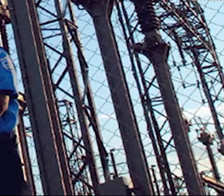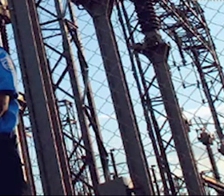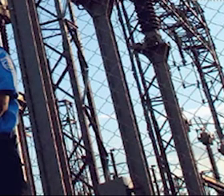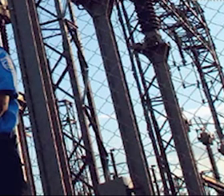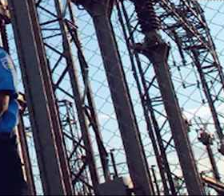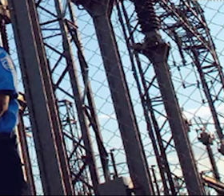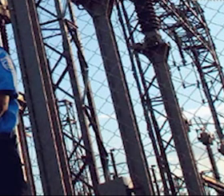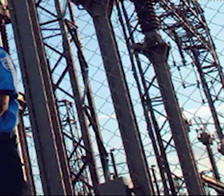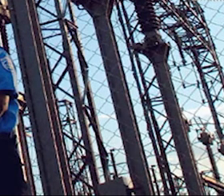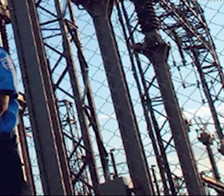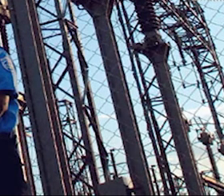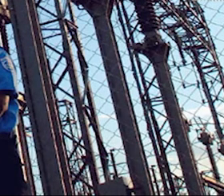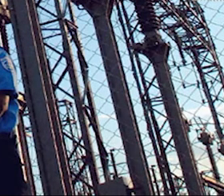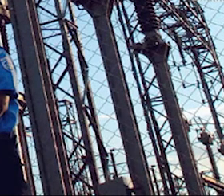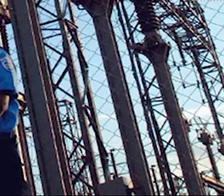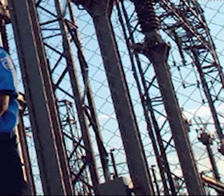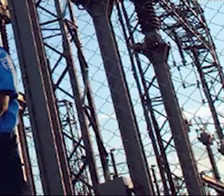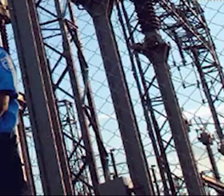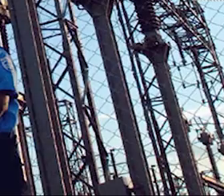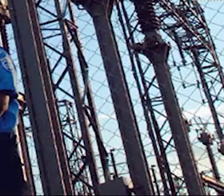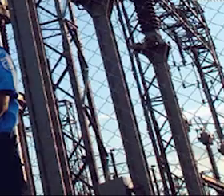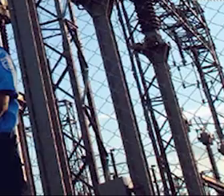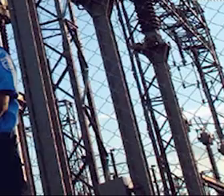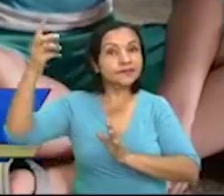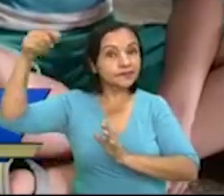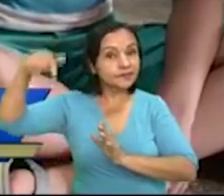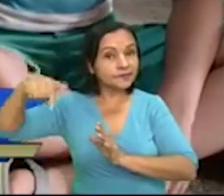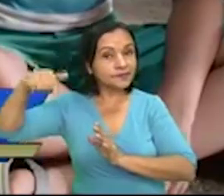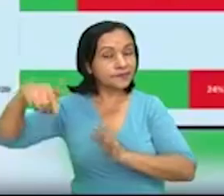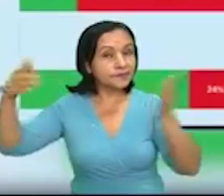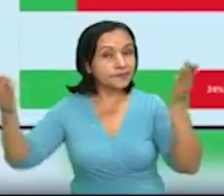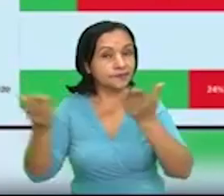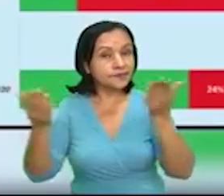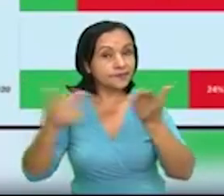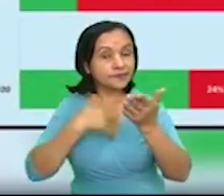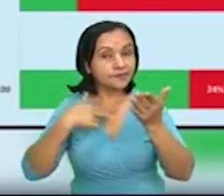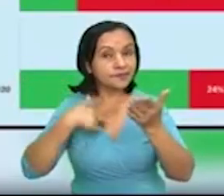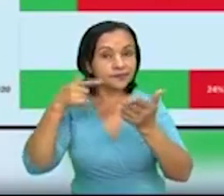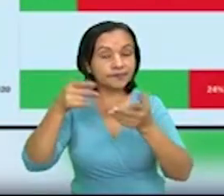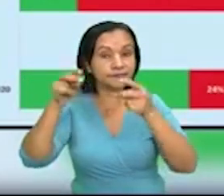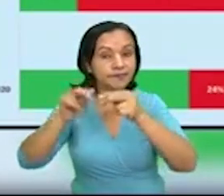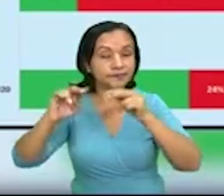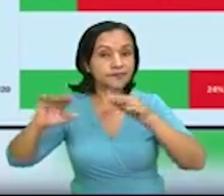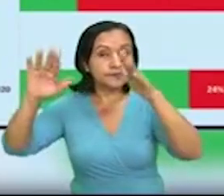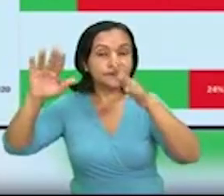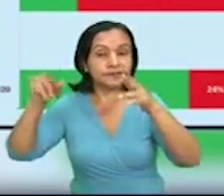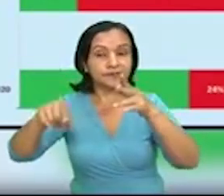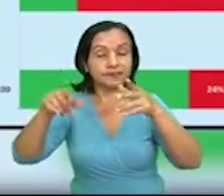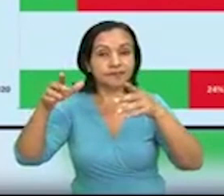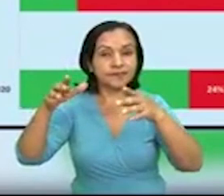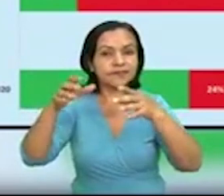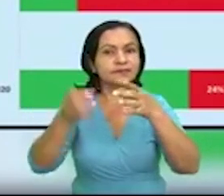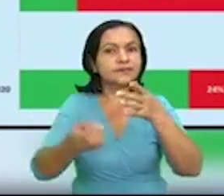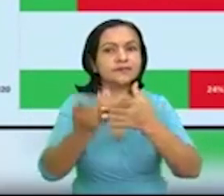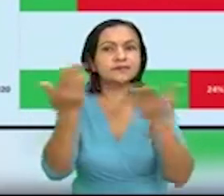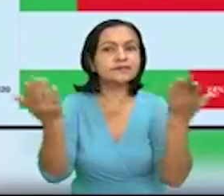planificada, llegar al 99%. Cómo está lo que es renovable y lo que es la parte térmica. Los